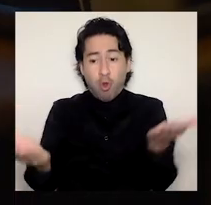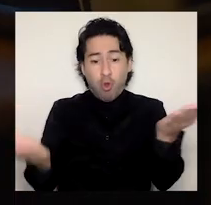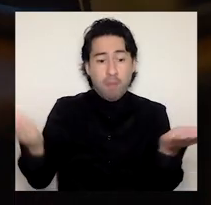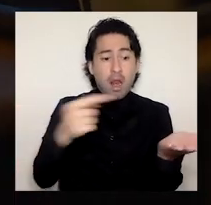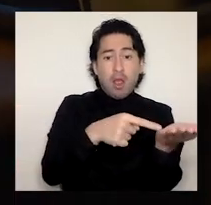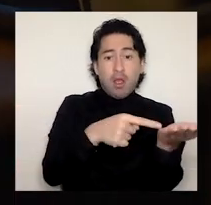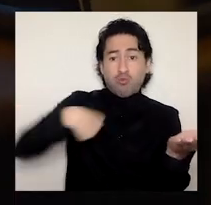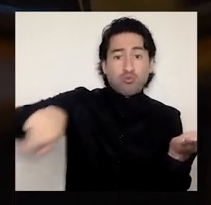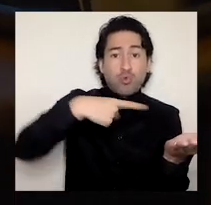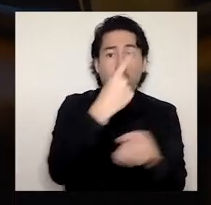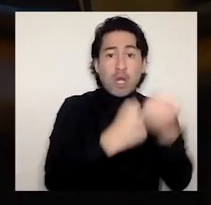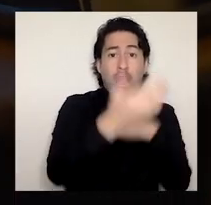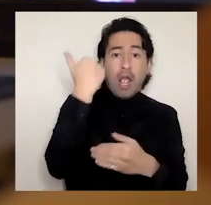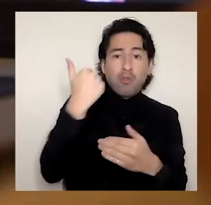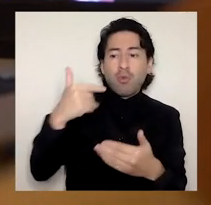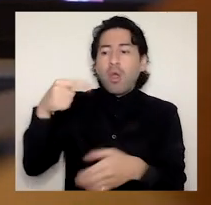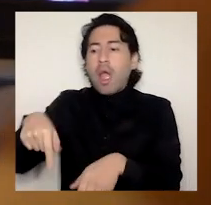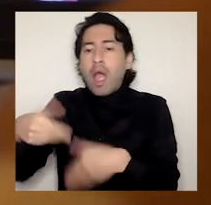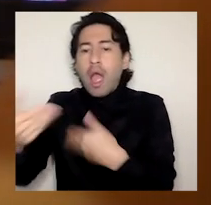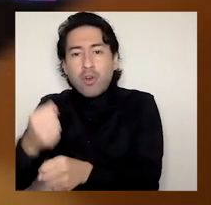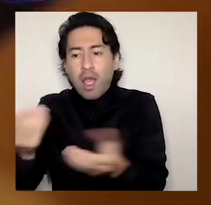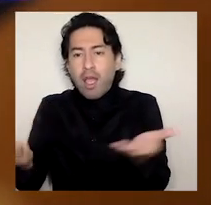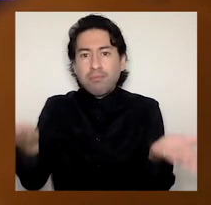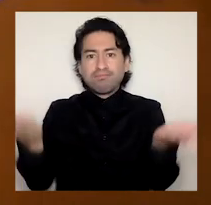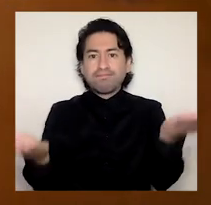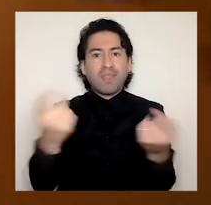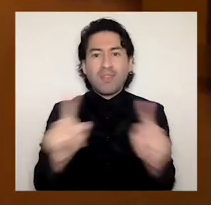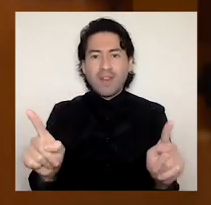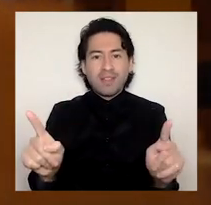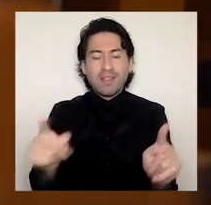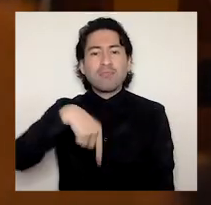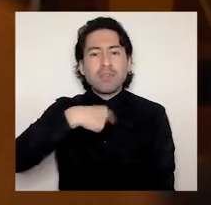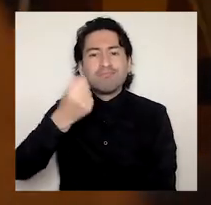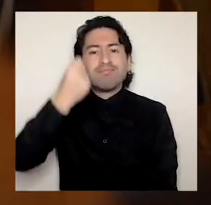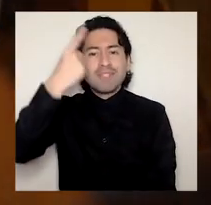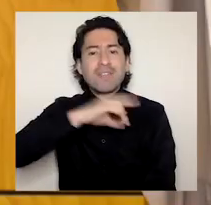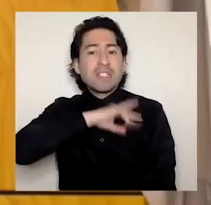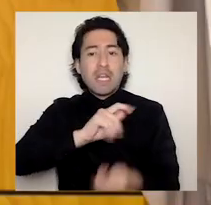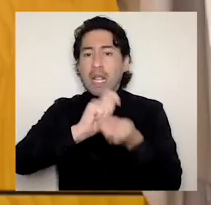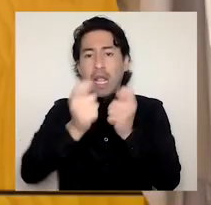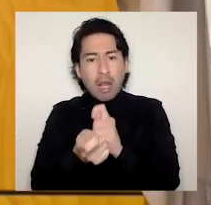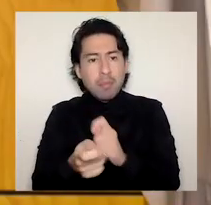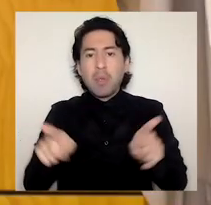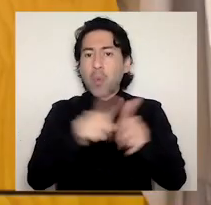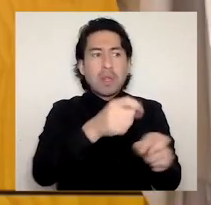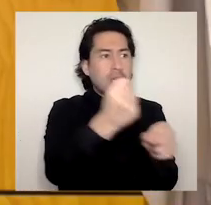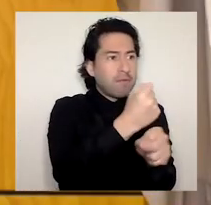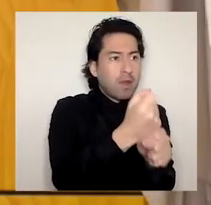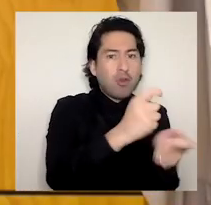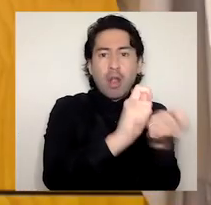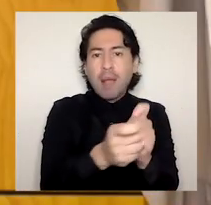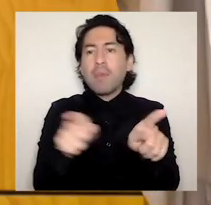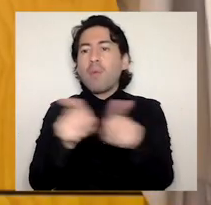año. Sabemos que Chile cambió, al igual que nuestras rutinas laborales y familiares. El país y, por